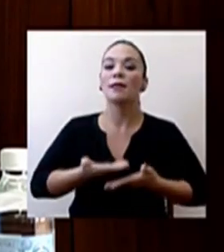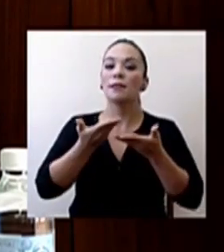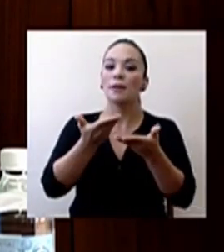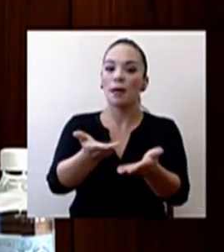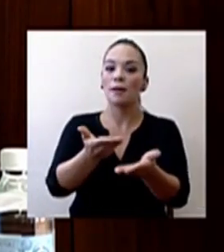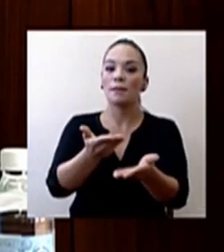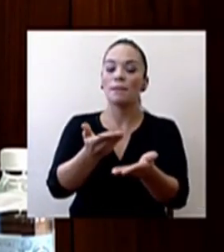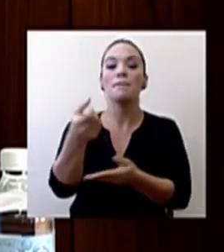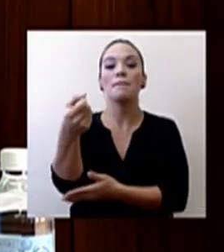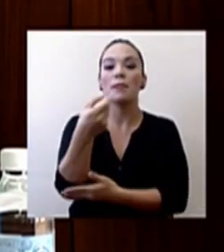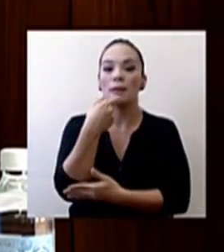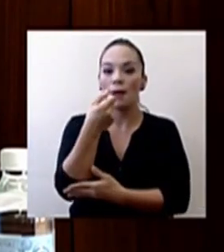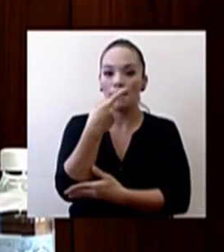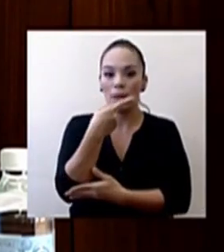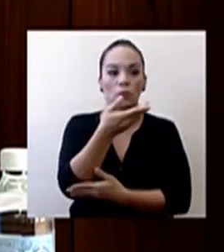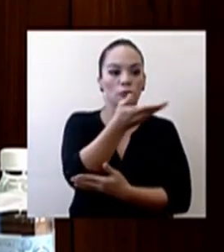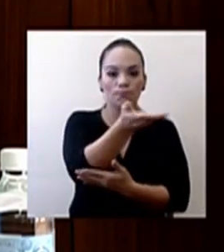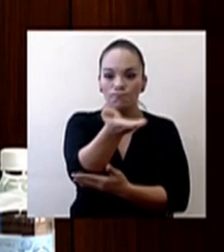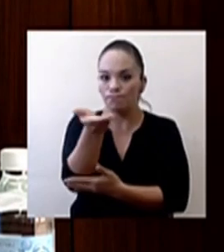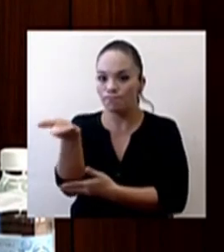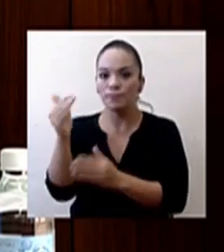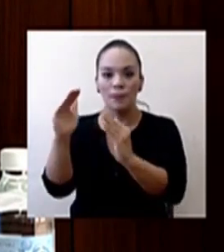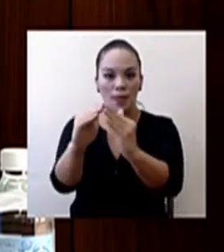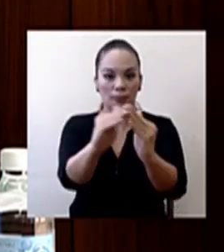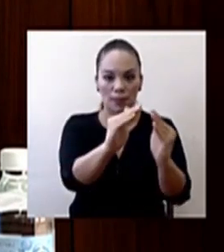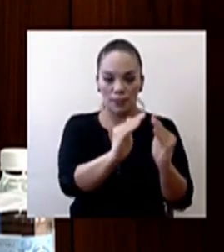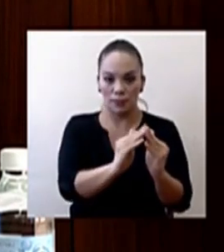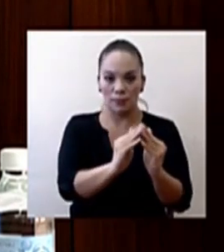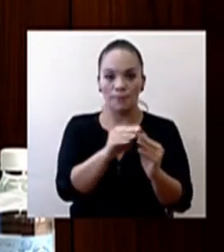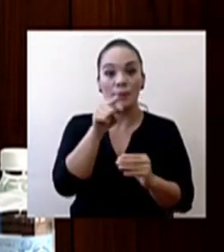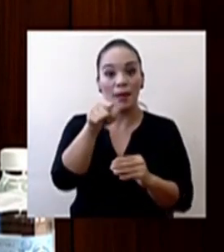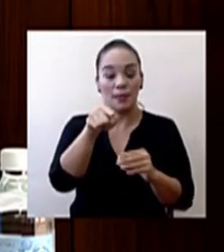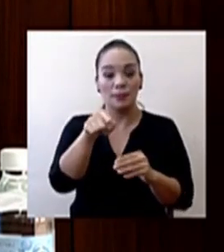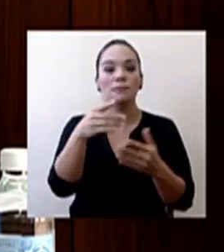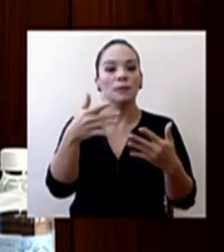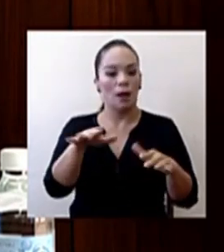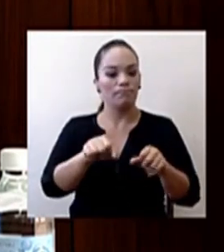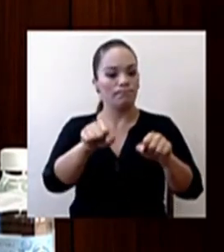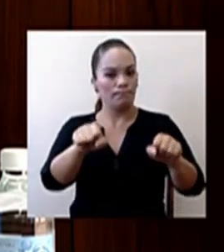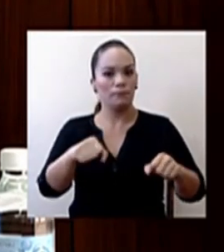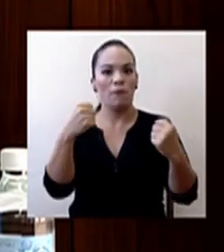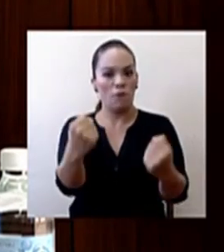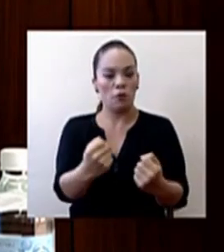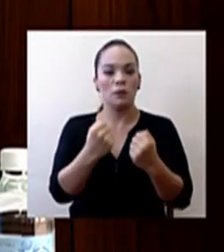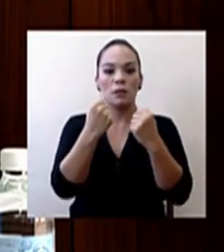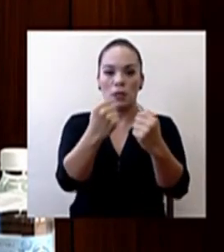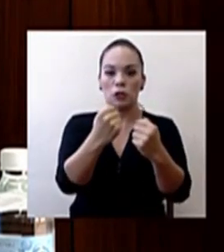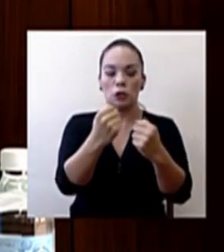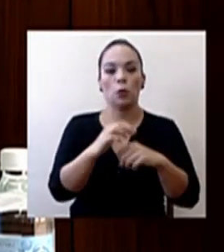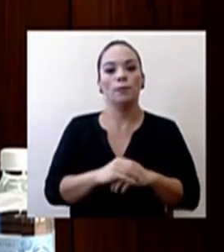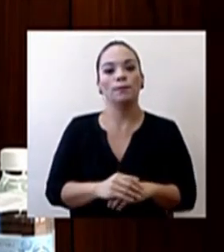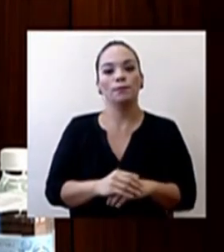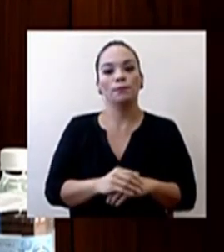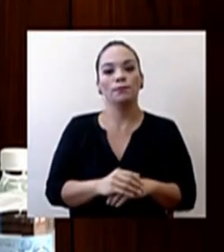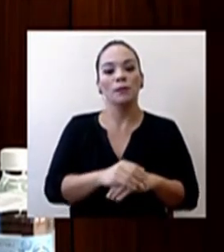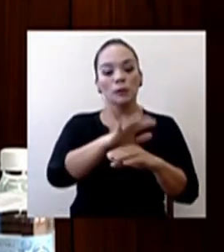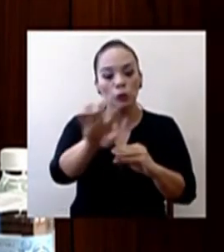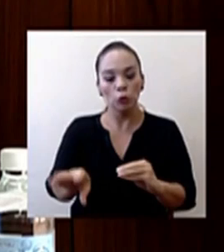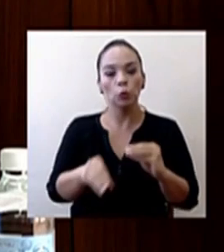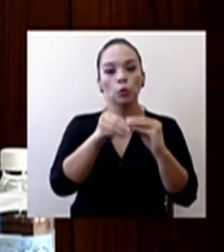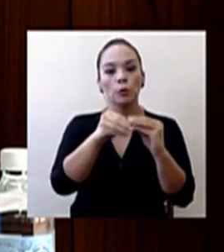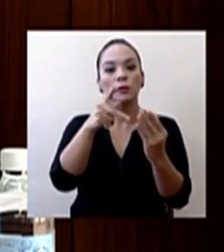de medicamentos a domicilio. Esto ya se fortaleció aún más. Se suma a este programa